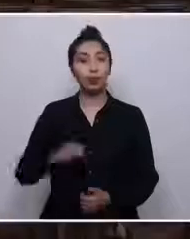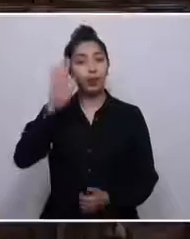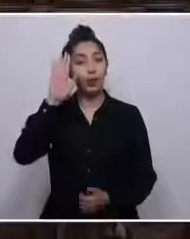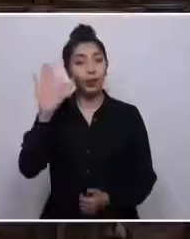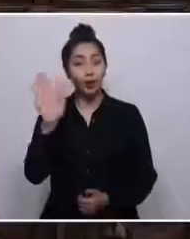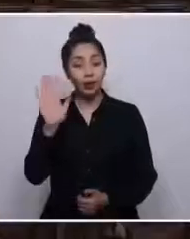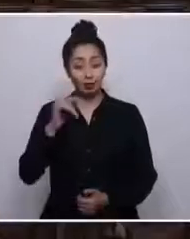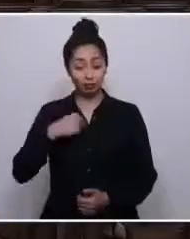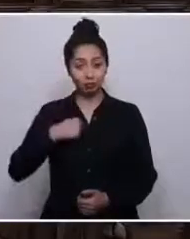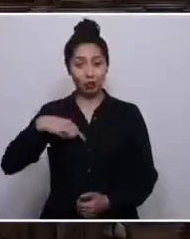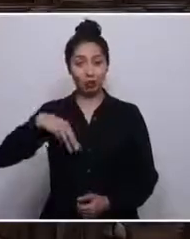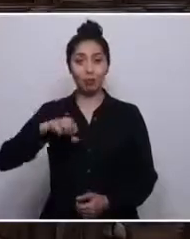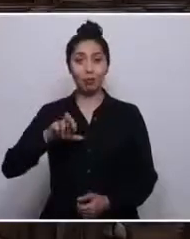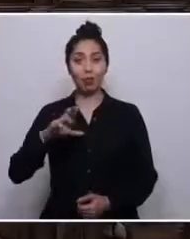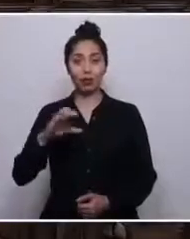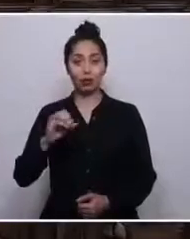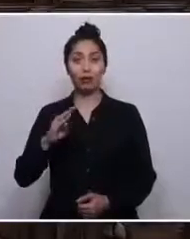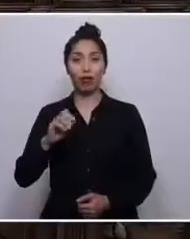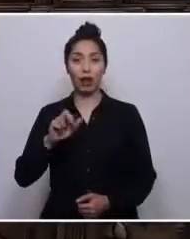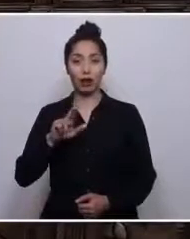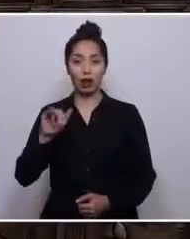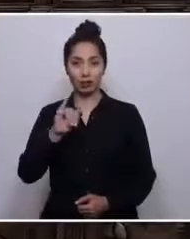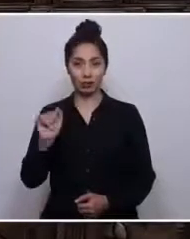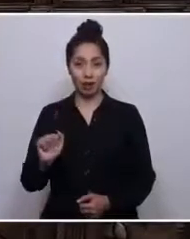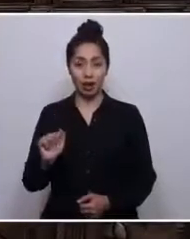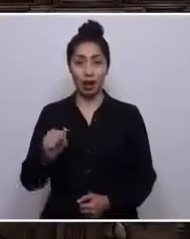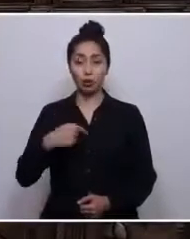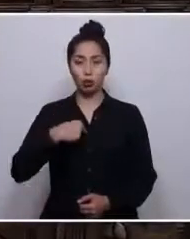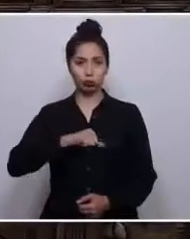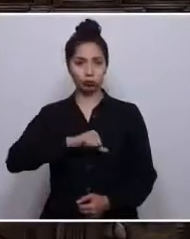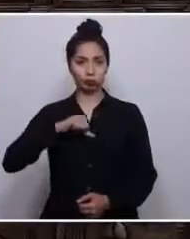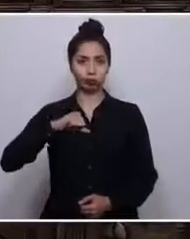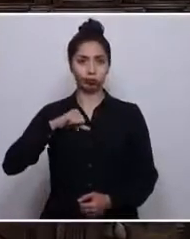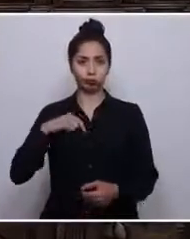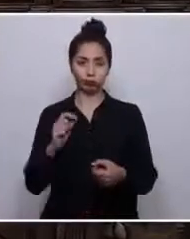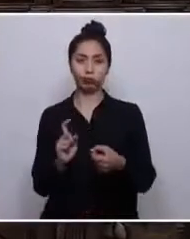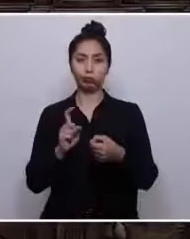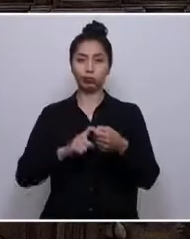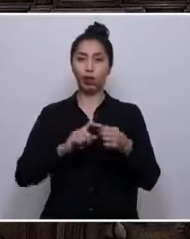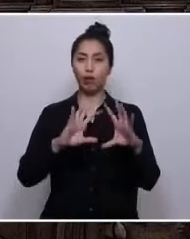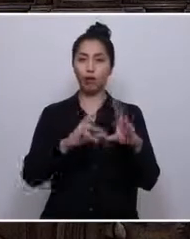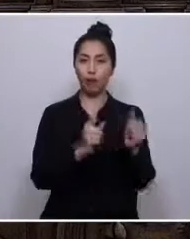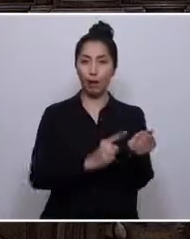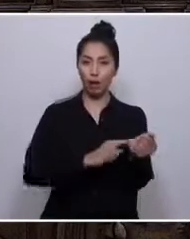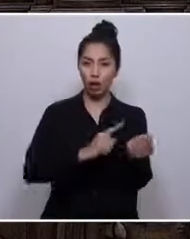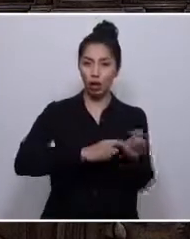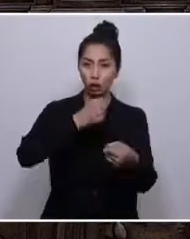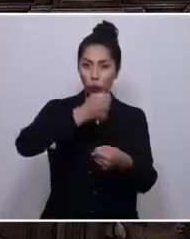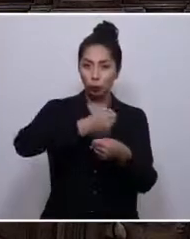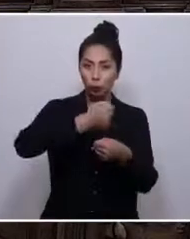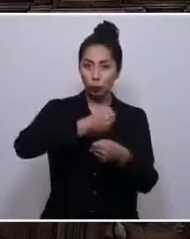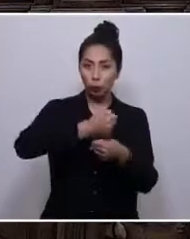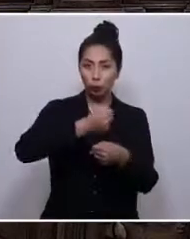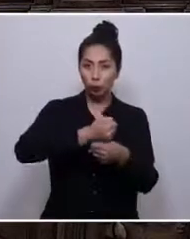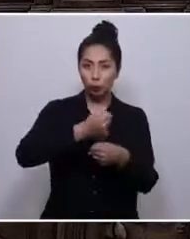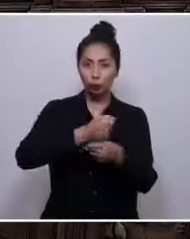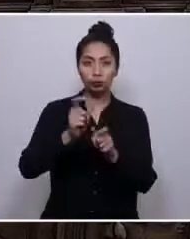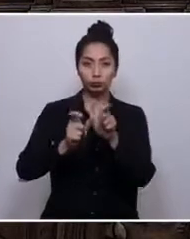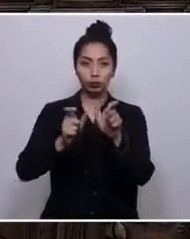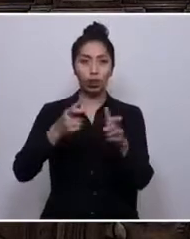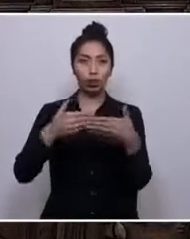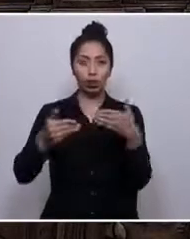Soy Marcos Barraza Gómez. Con orgullo declaro ser parte de una familia de obreros pampinos y trabajadoras de ferias libres,